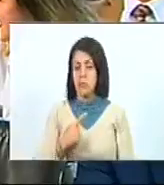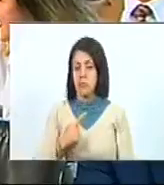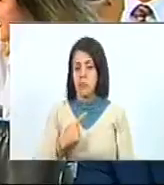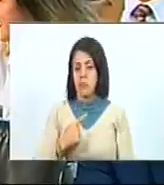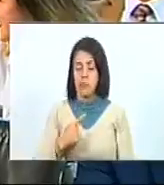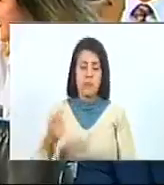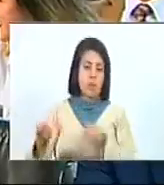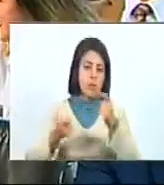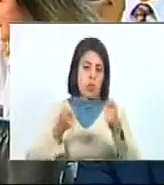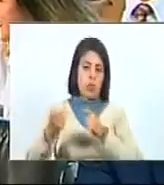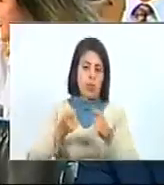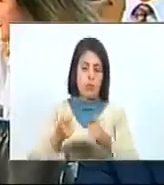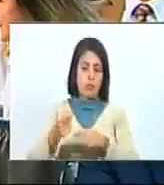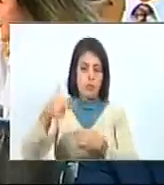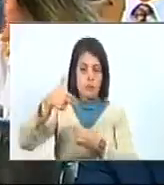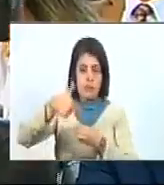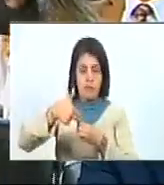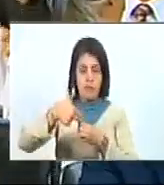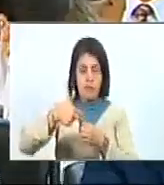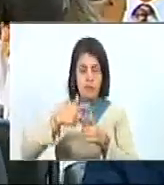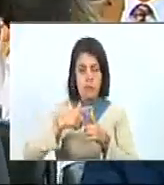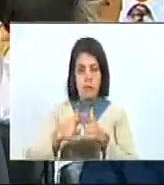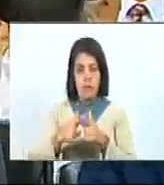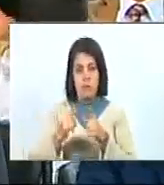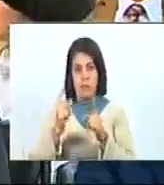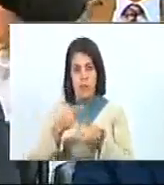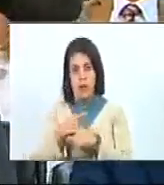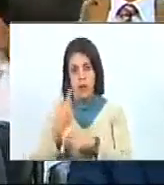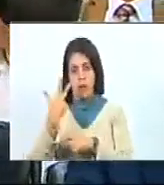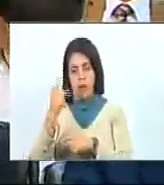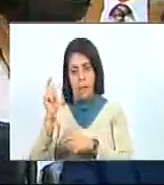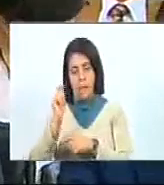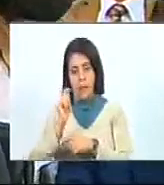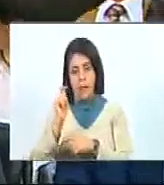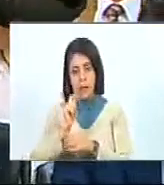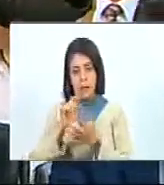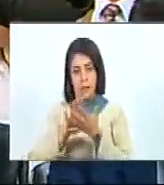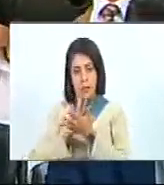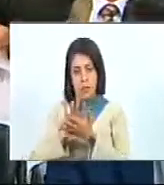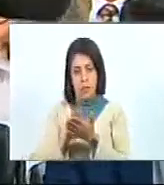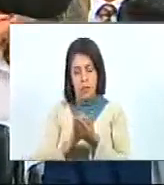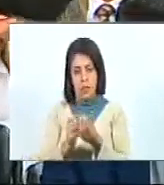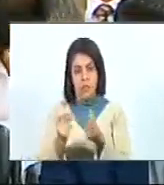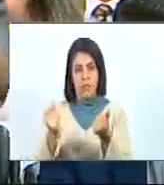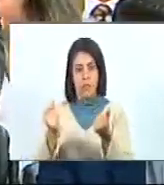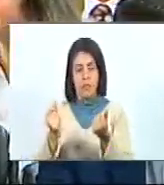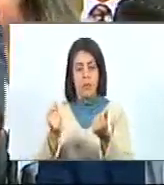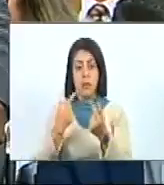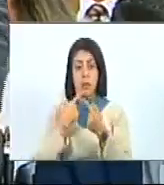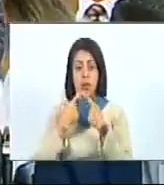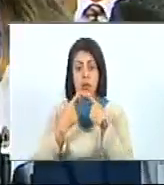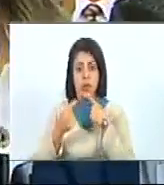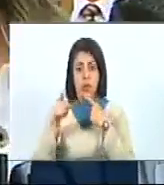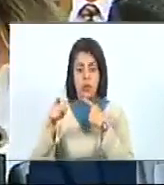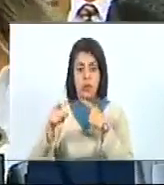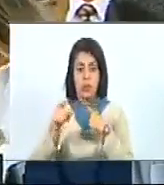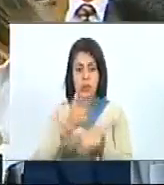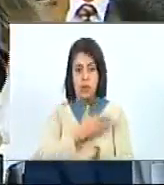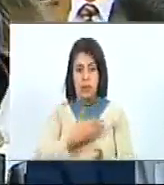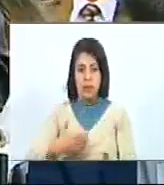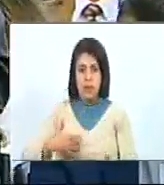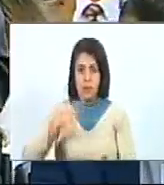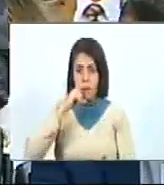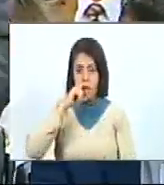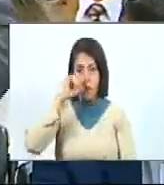los que controlan la distribución del gas tres meses para resolver el problema. Eso lo decía el presidente